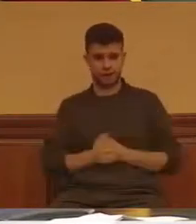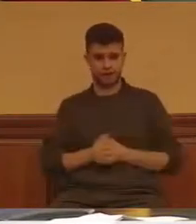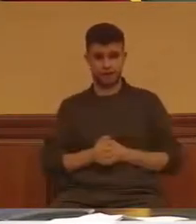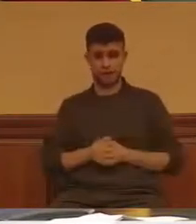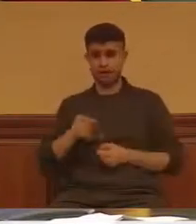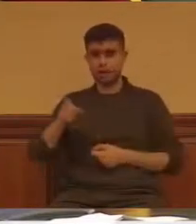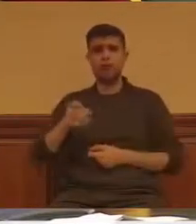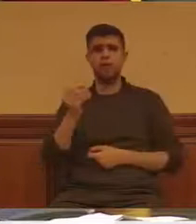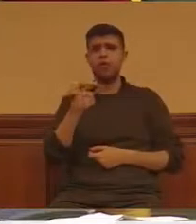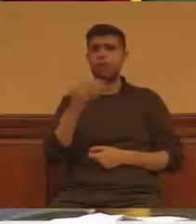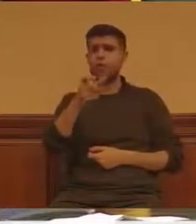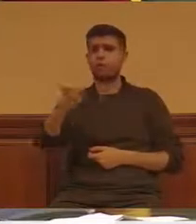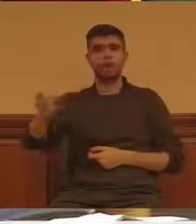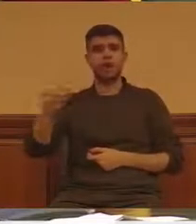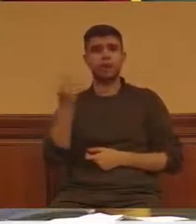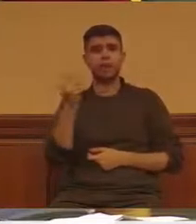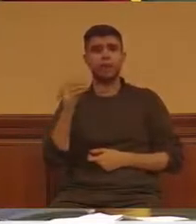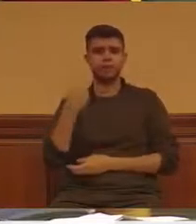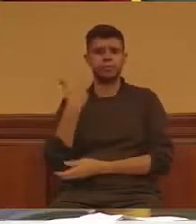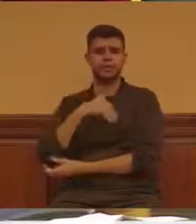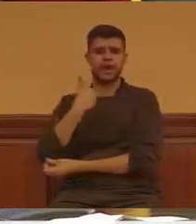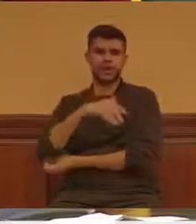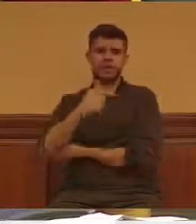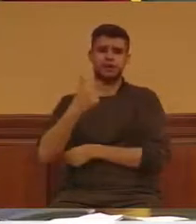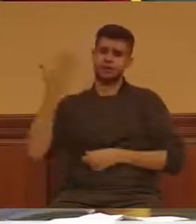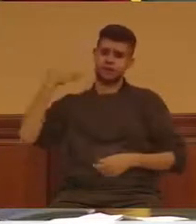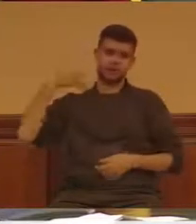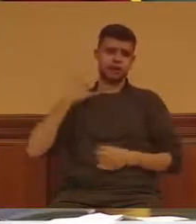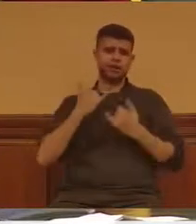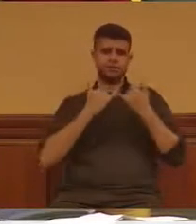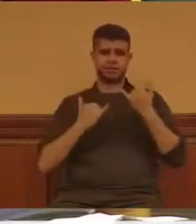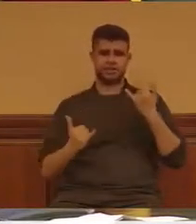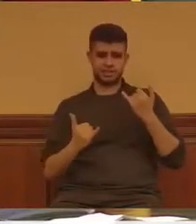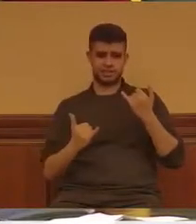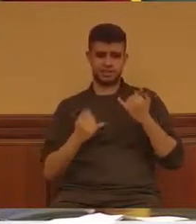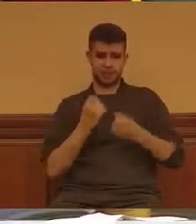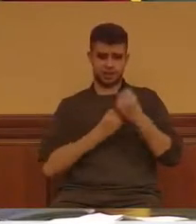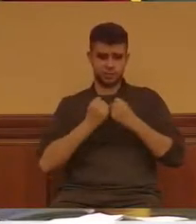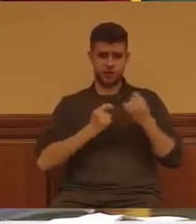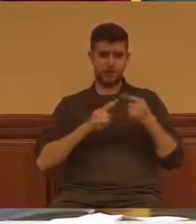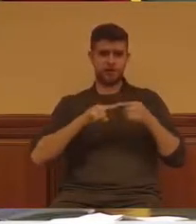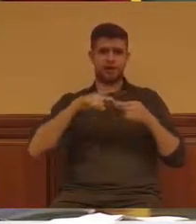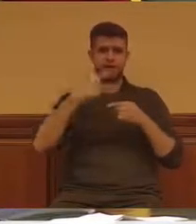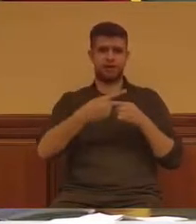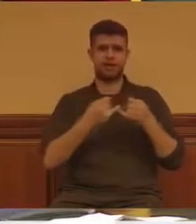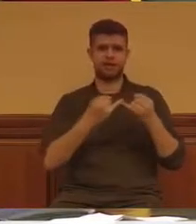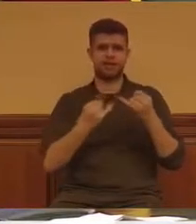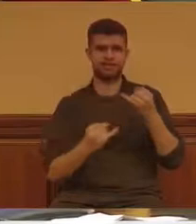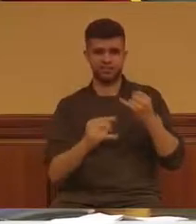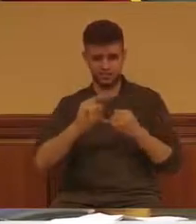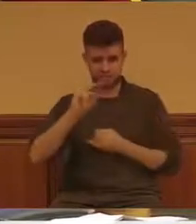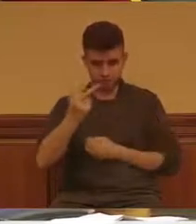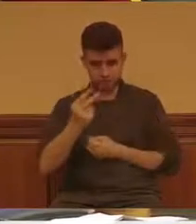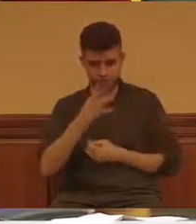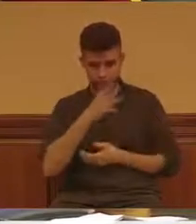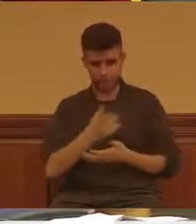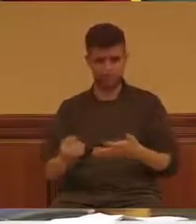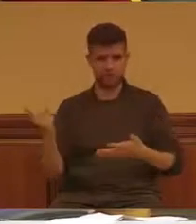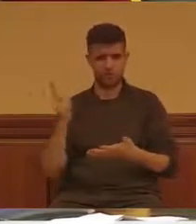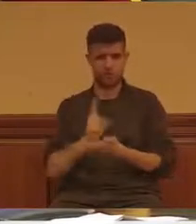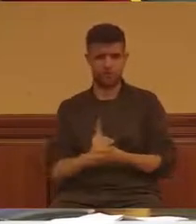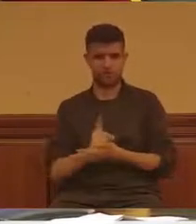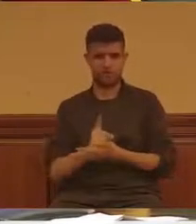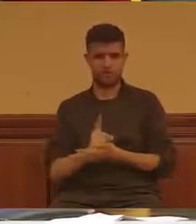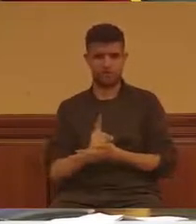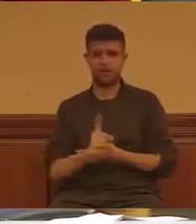que no atisba un horizonte de futuro, que no tiene expectativas y cuyos problemas ni siquiera han